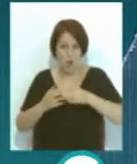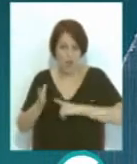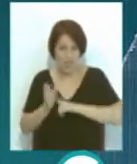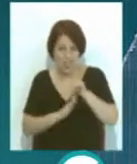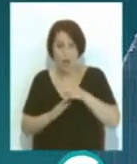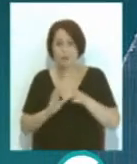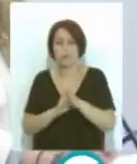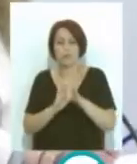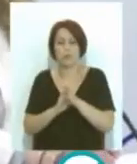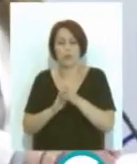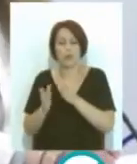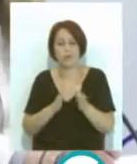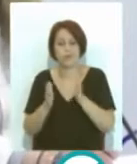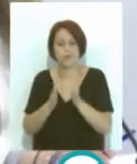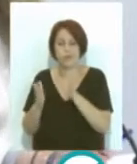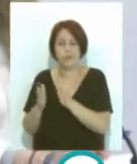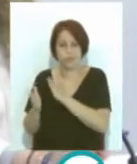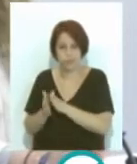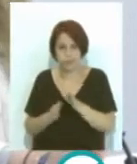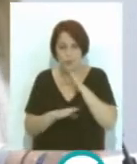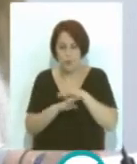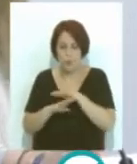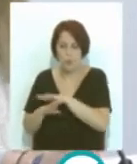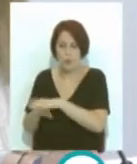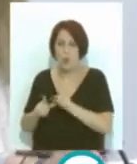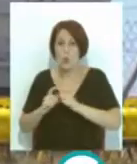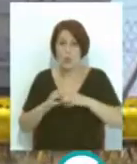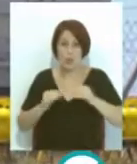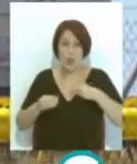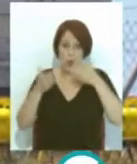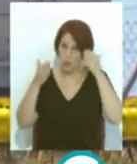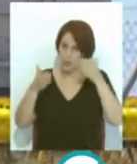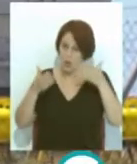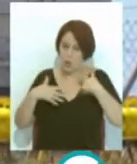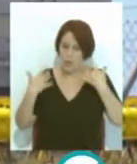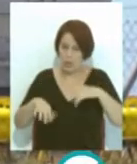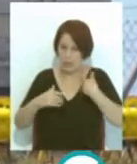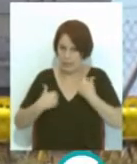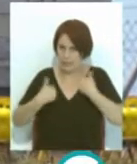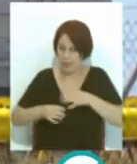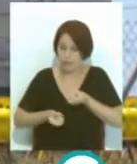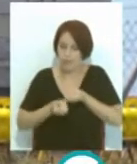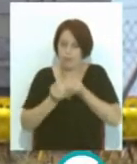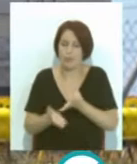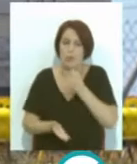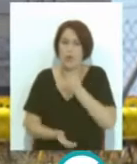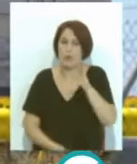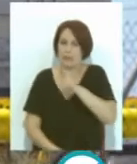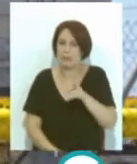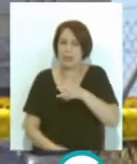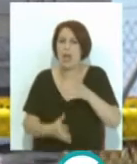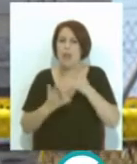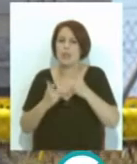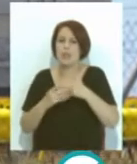continúa cumpliendo los plazos previstos. Según la Junta de Andalucía, el consejero lo ha confirmado este miércoles insistiendo en la apuesta de la Administración